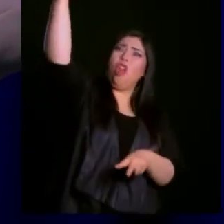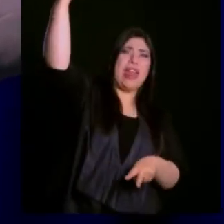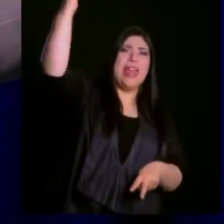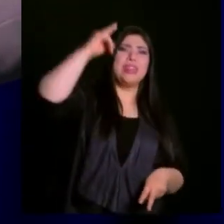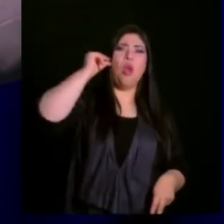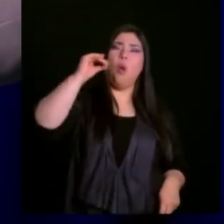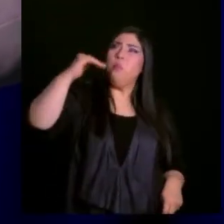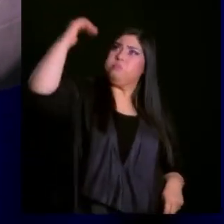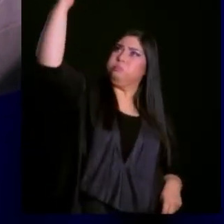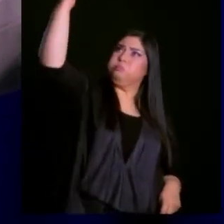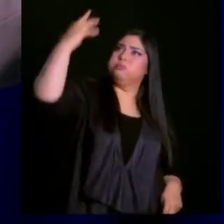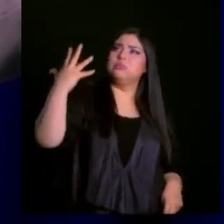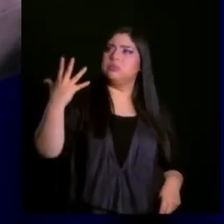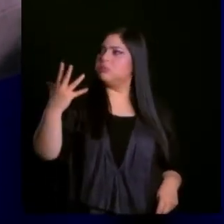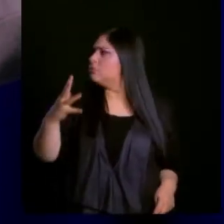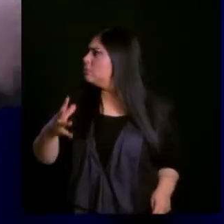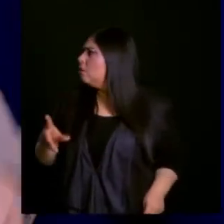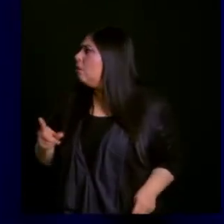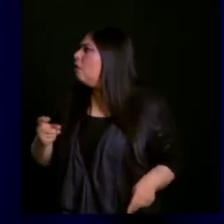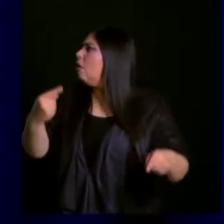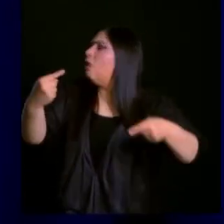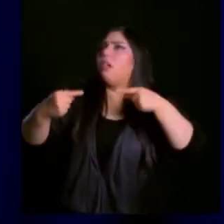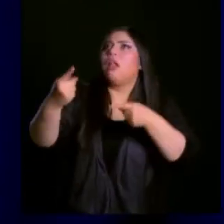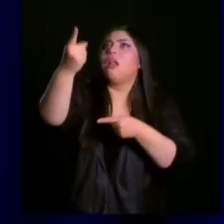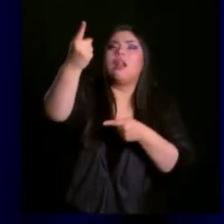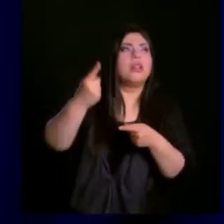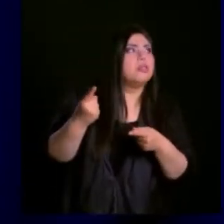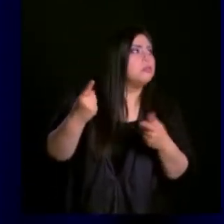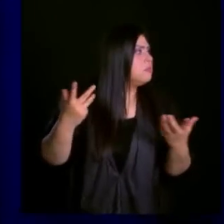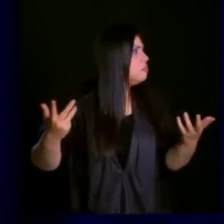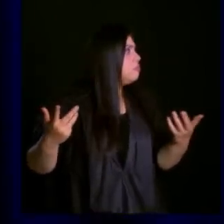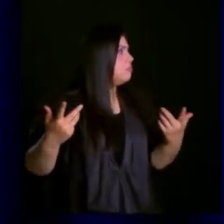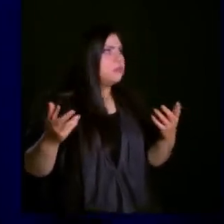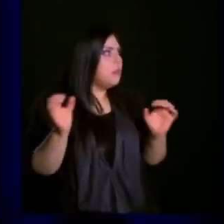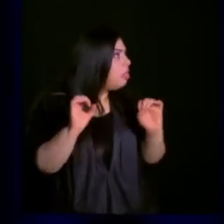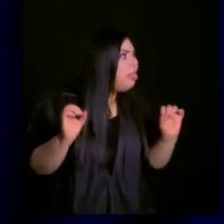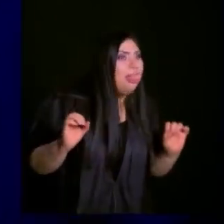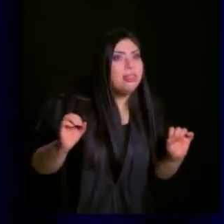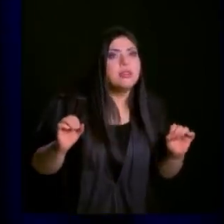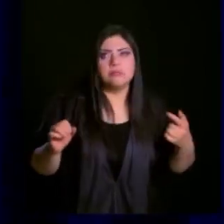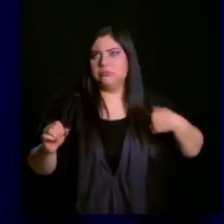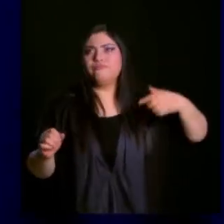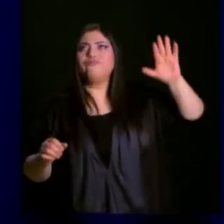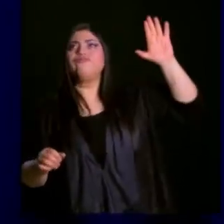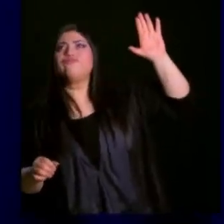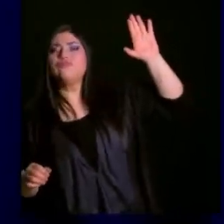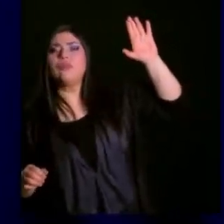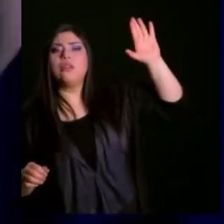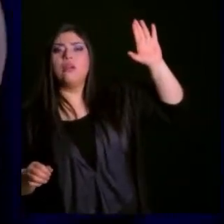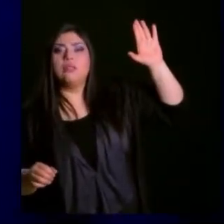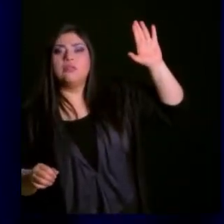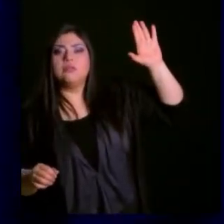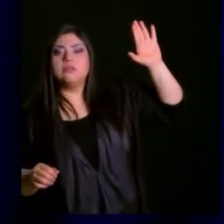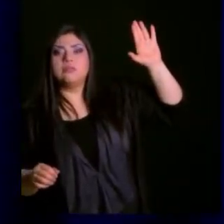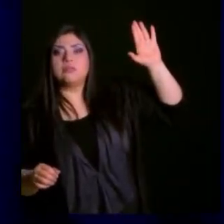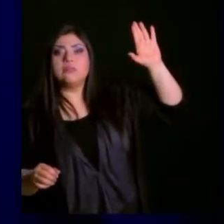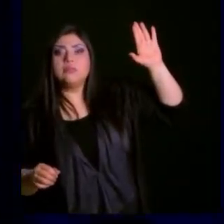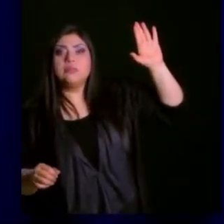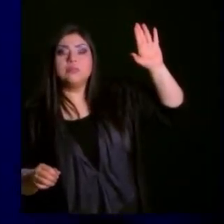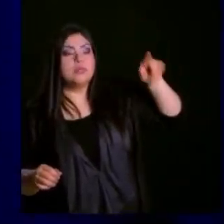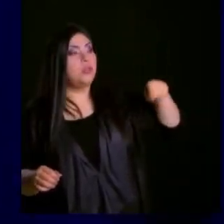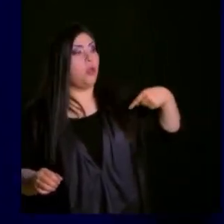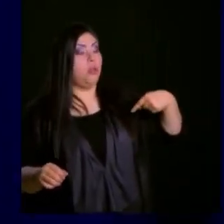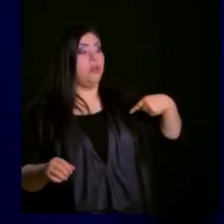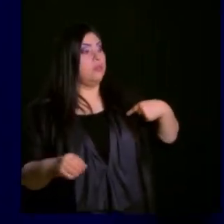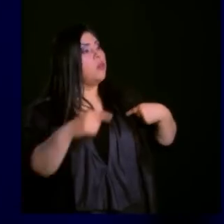enfrentar a este tipo? Dijo, bueno, yo. Y entonces cuando Saúl le dice, mira, ponete la armadura, le dice, dice David, yo